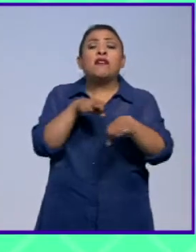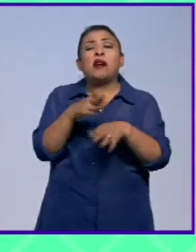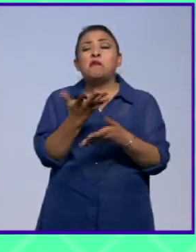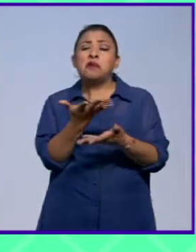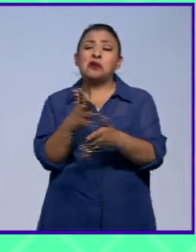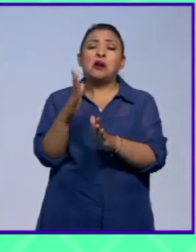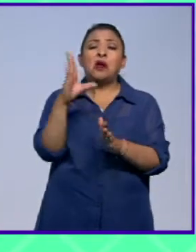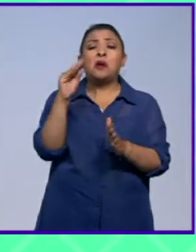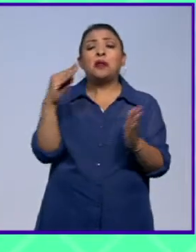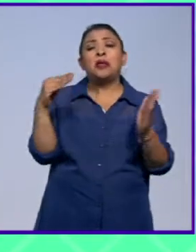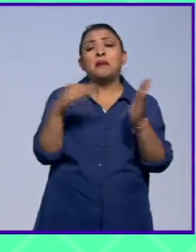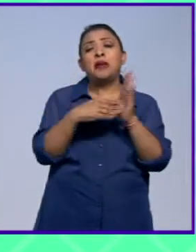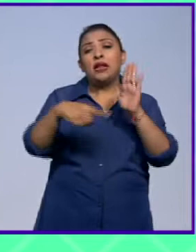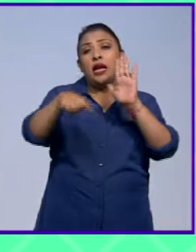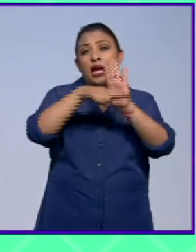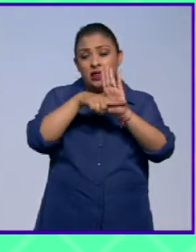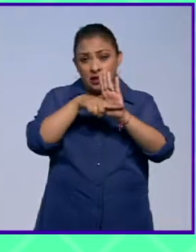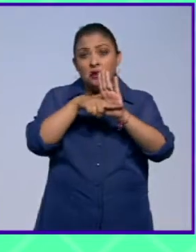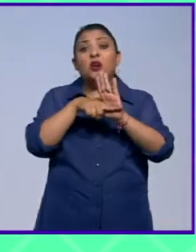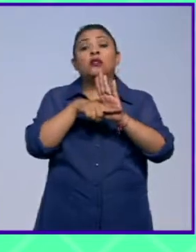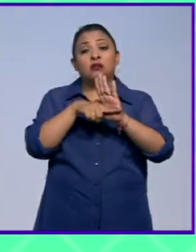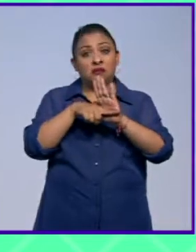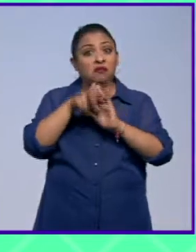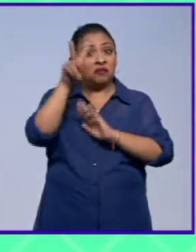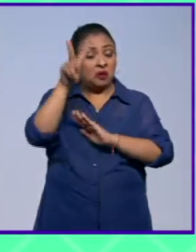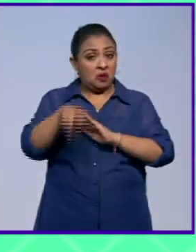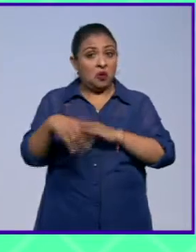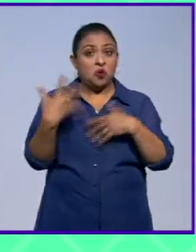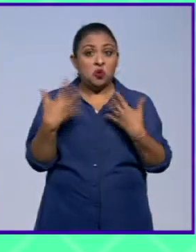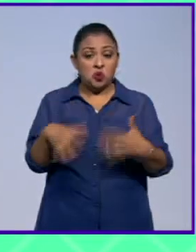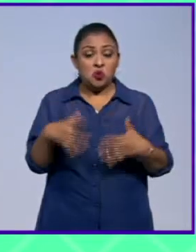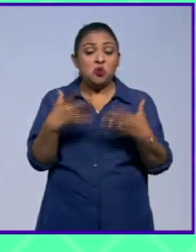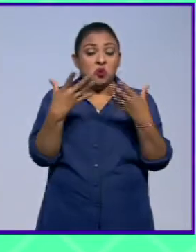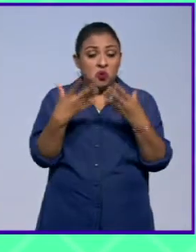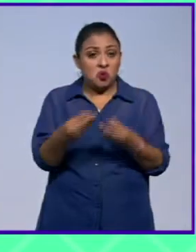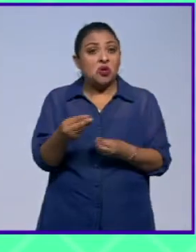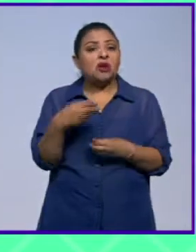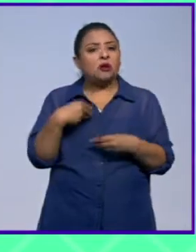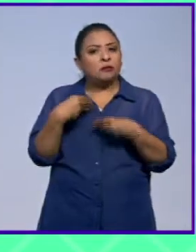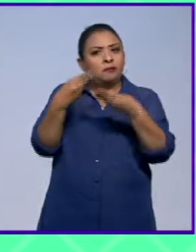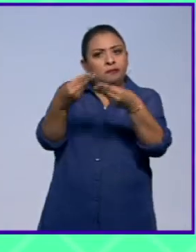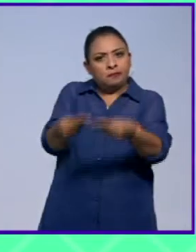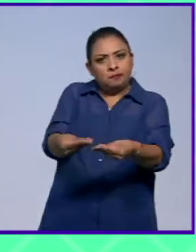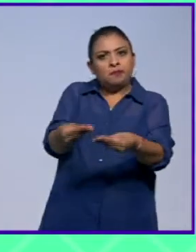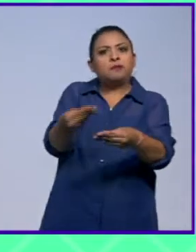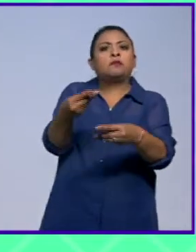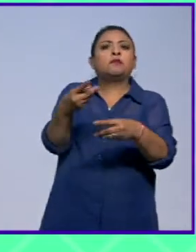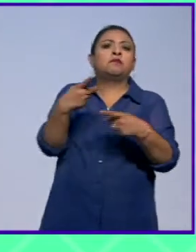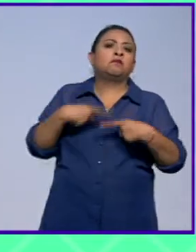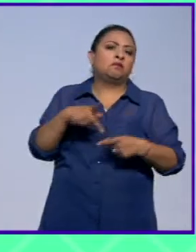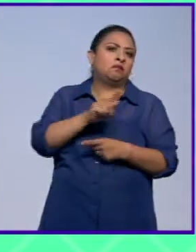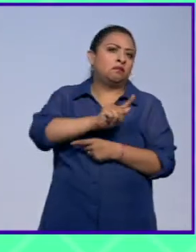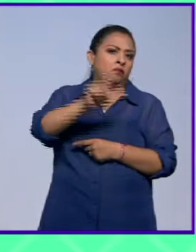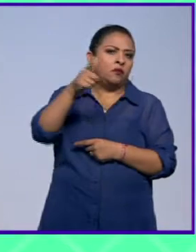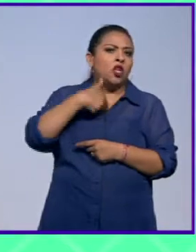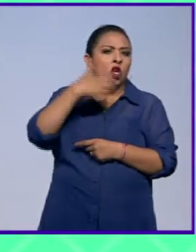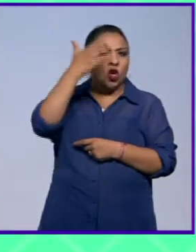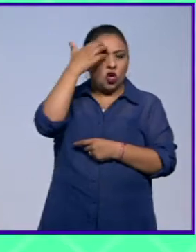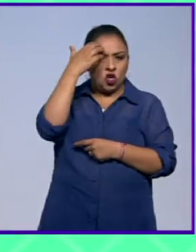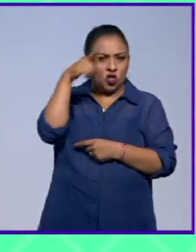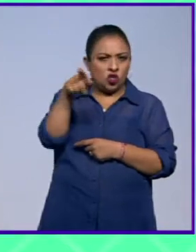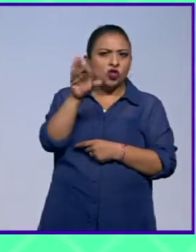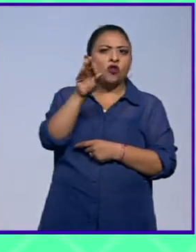cerca de 90 mil negativos que ocupan un buen espacio y lo pongo en manos de profesionales, conozco a la